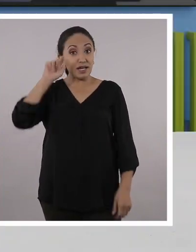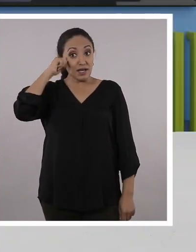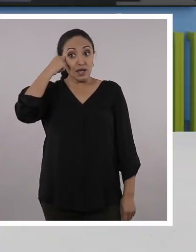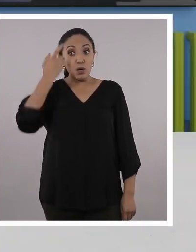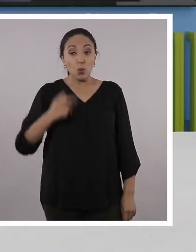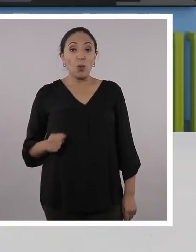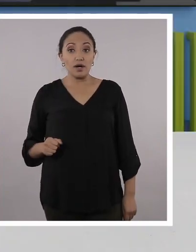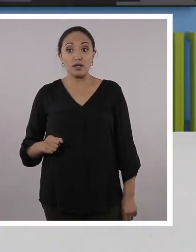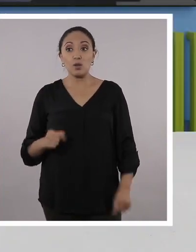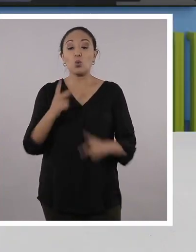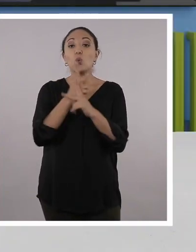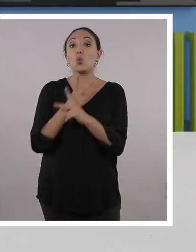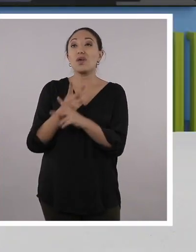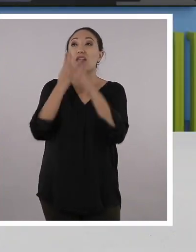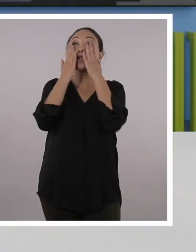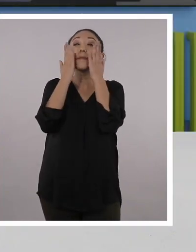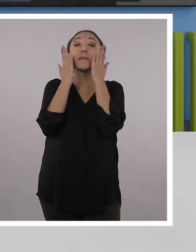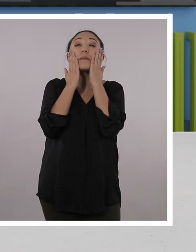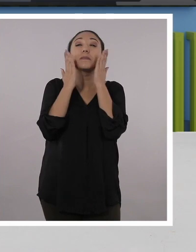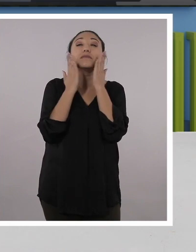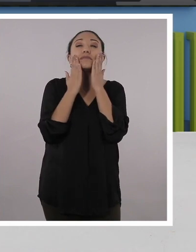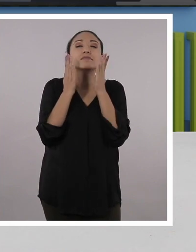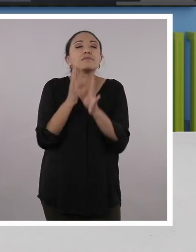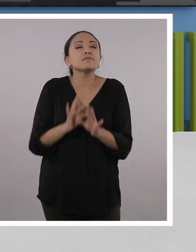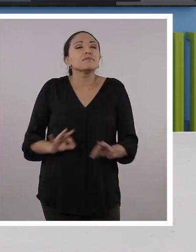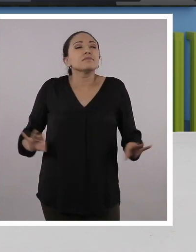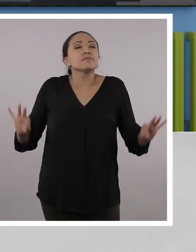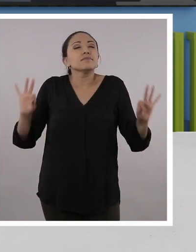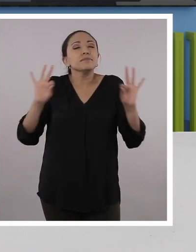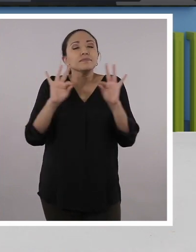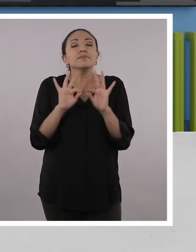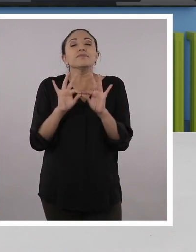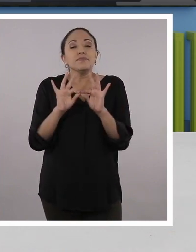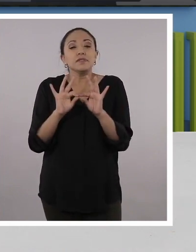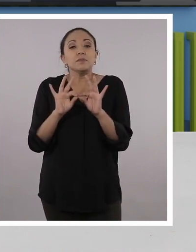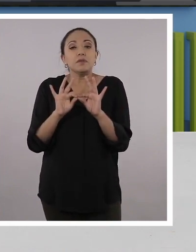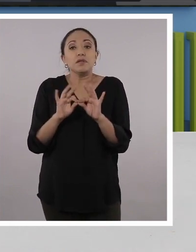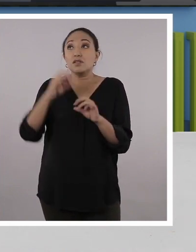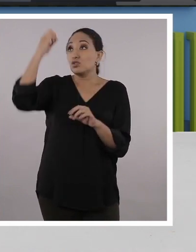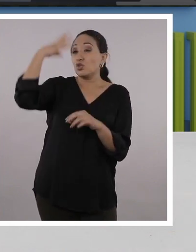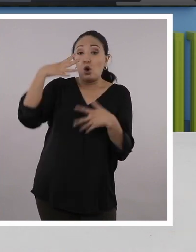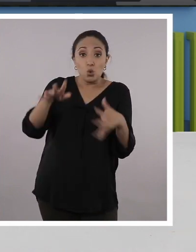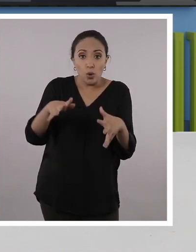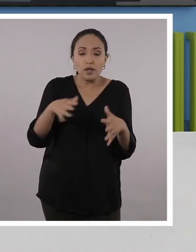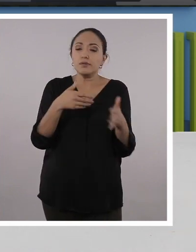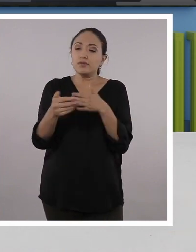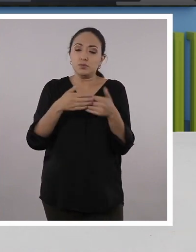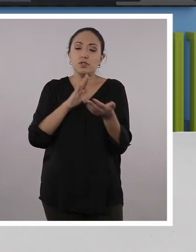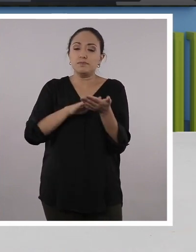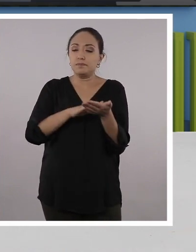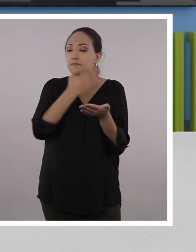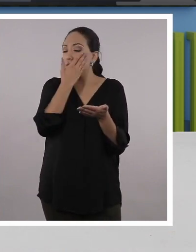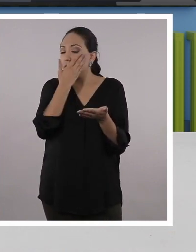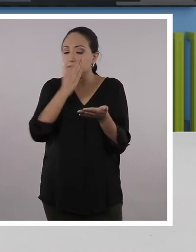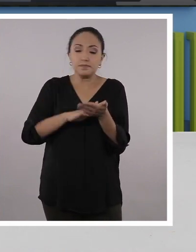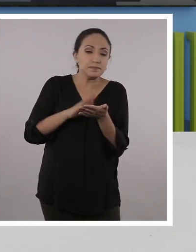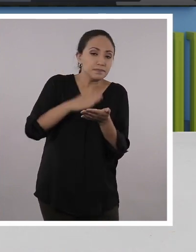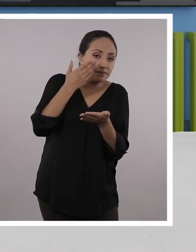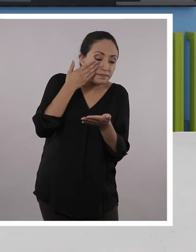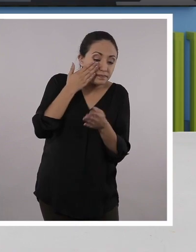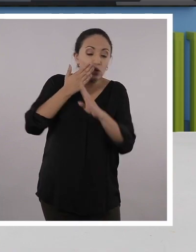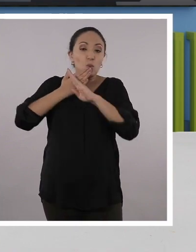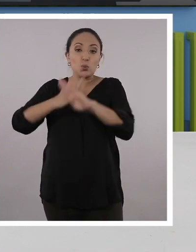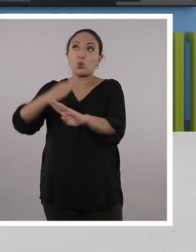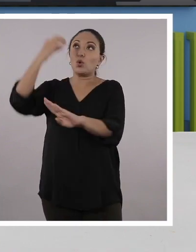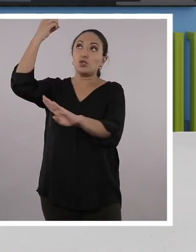recuerden, cuidarnos la piel es fundamental. A pesar de que no haga sol, siempre es bueno ponernos un poquito de protector